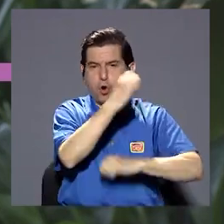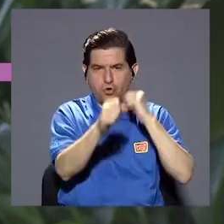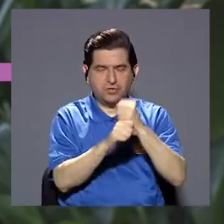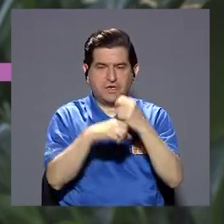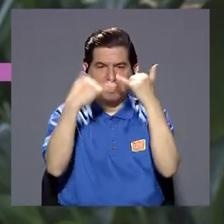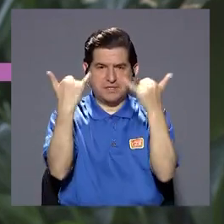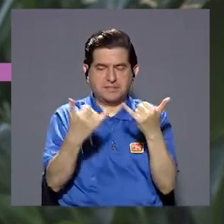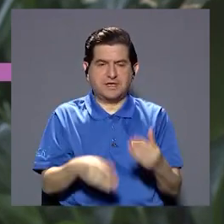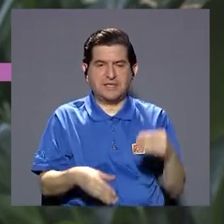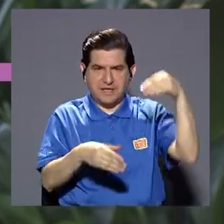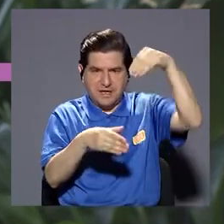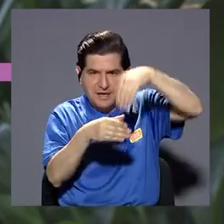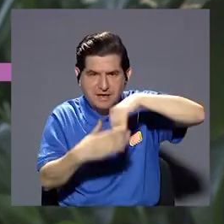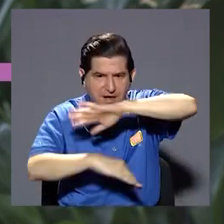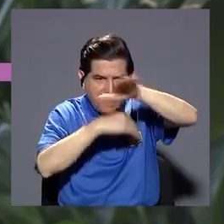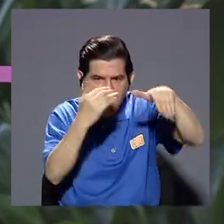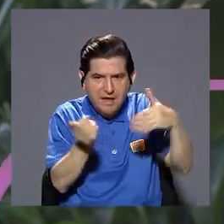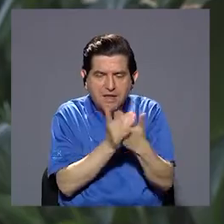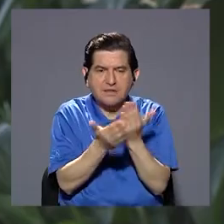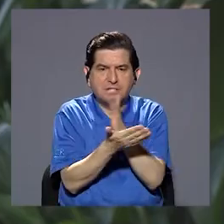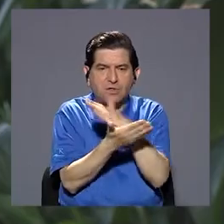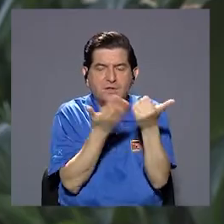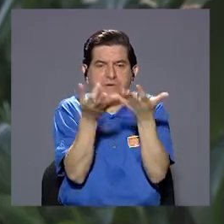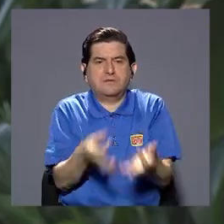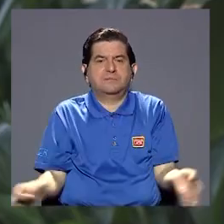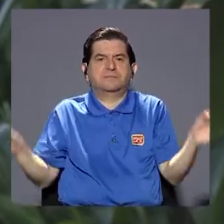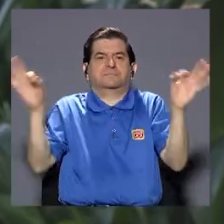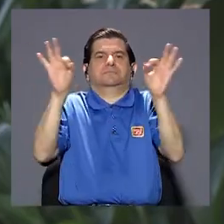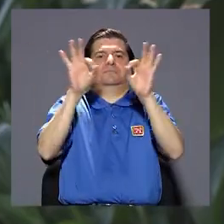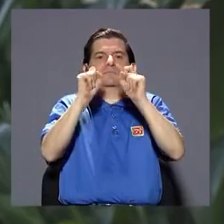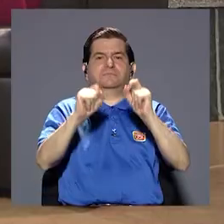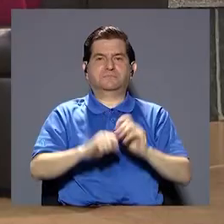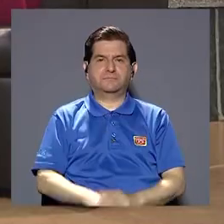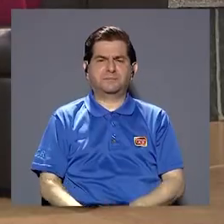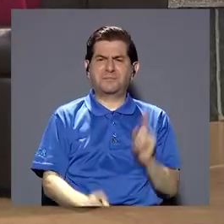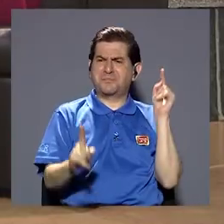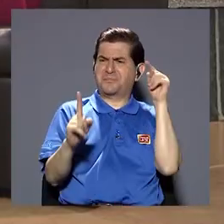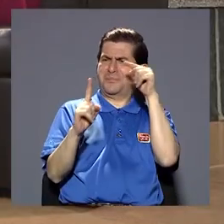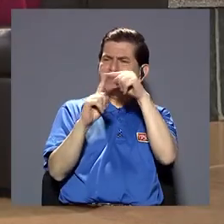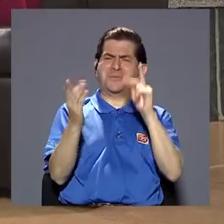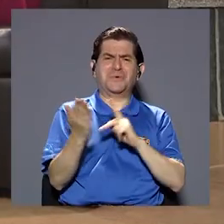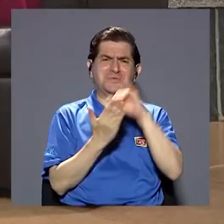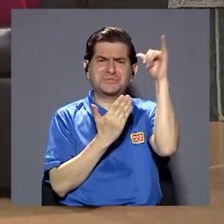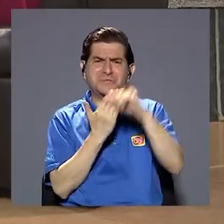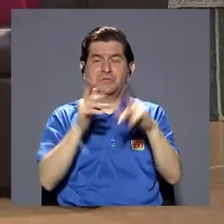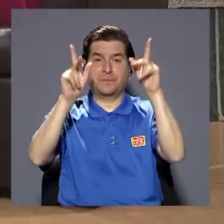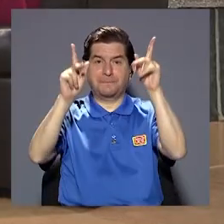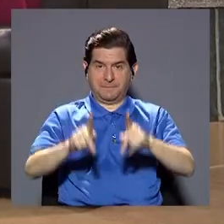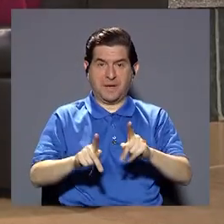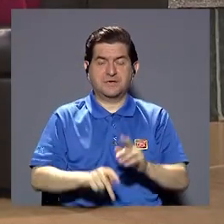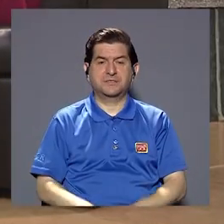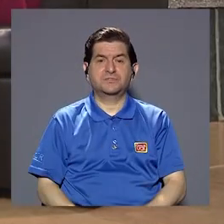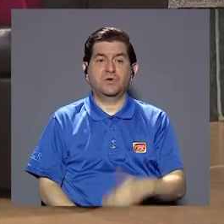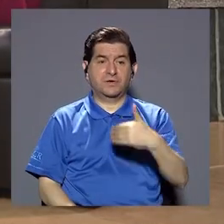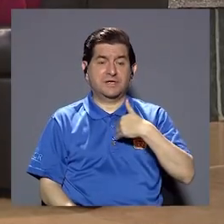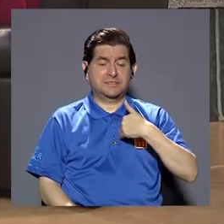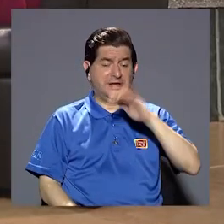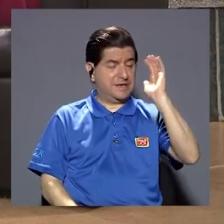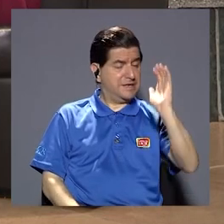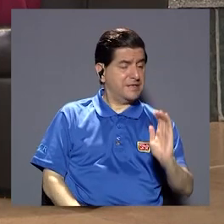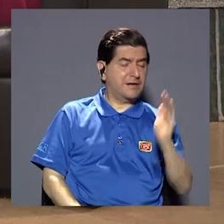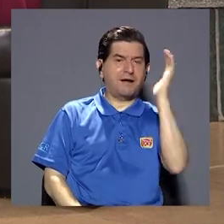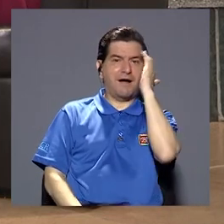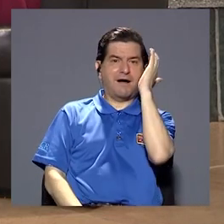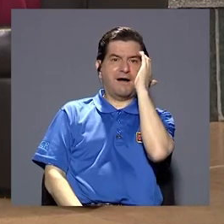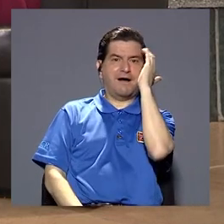3 años y que ya lo estamos introduciendo en toda esta parte tan importante cuál es el fin de estos proyectos que las personas adquieran